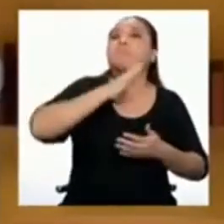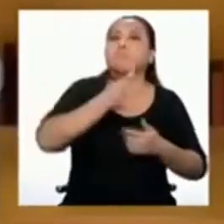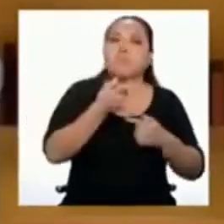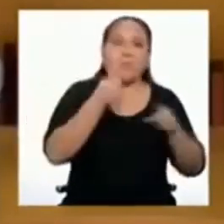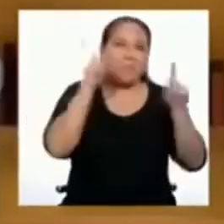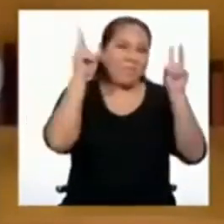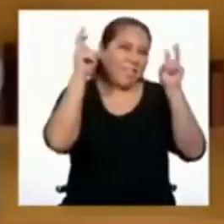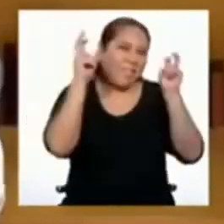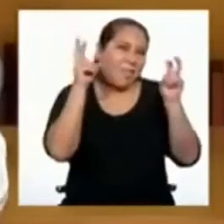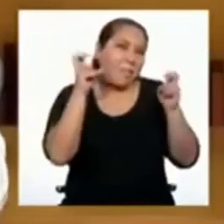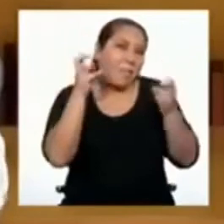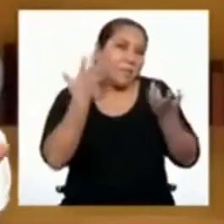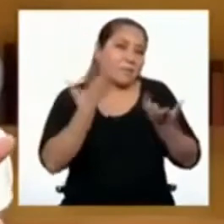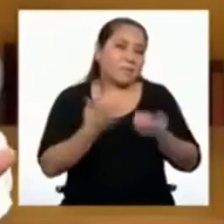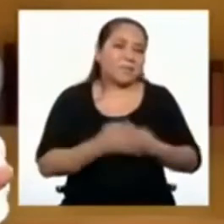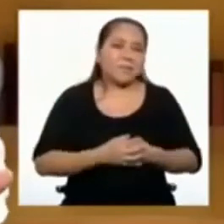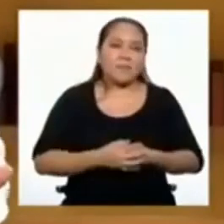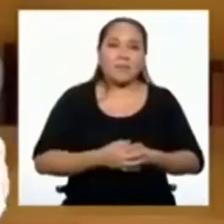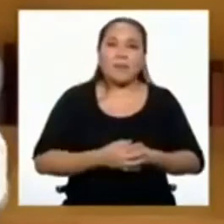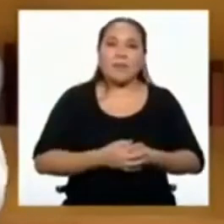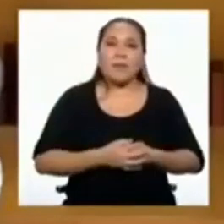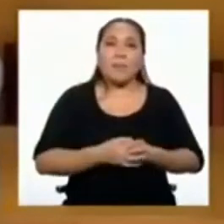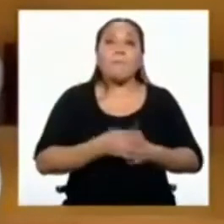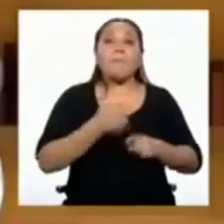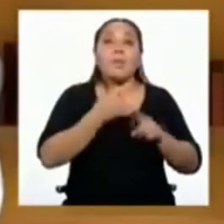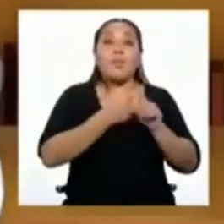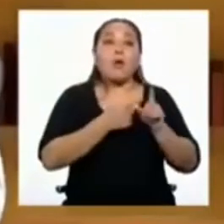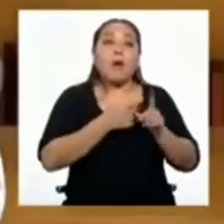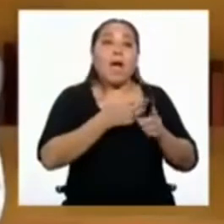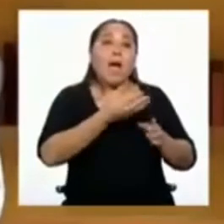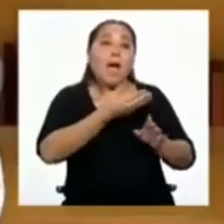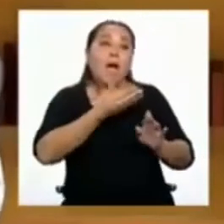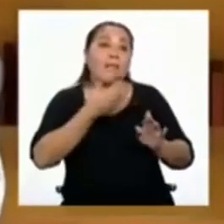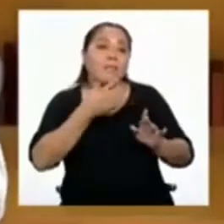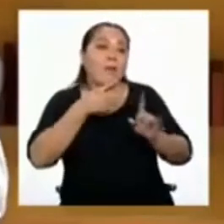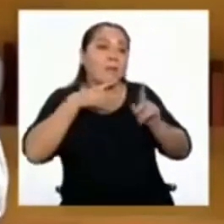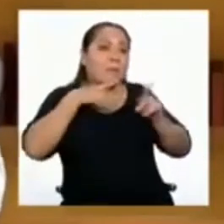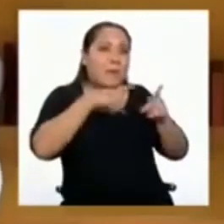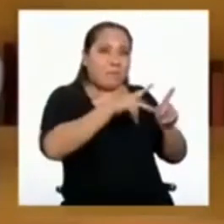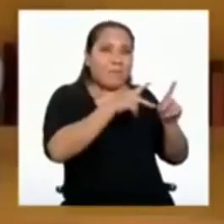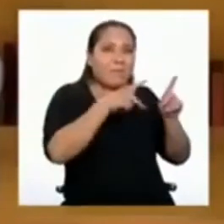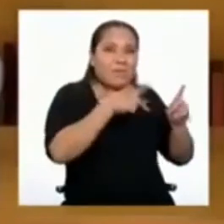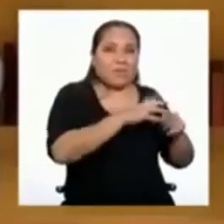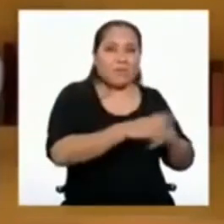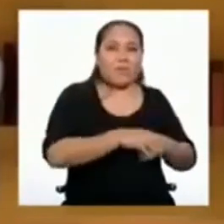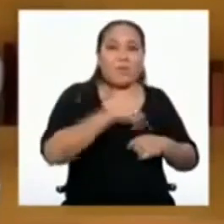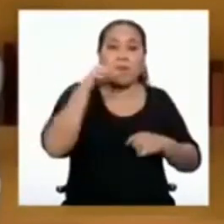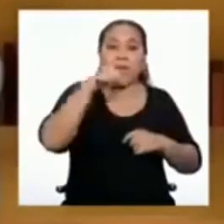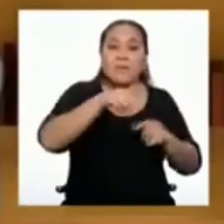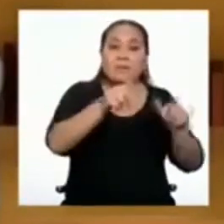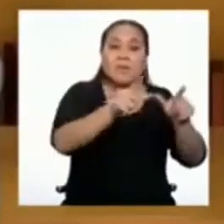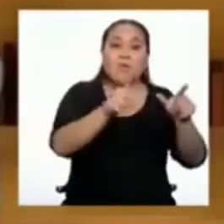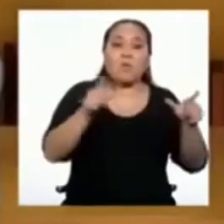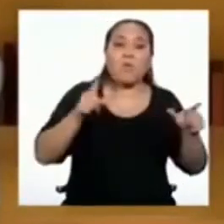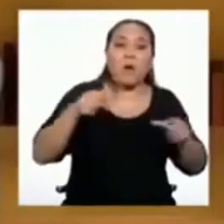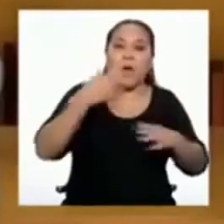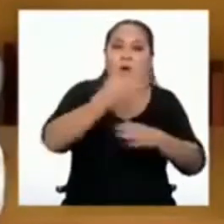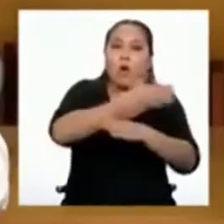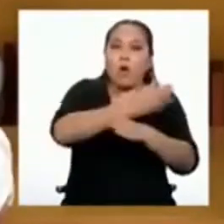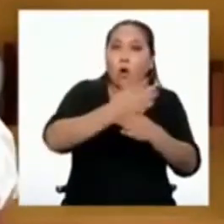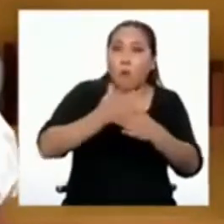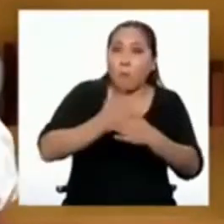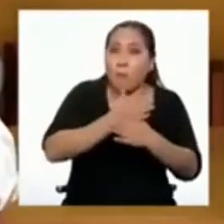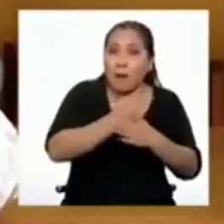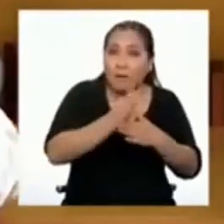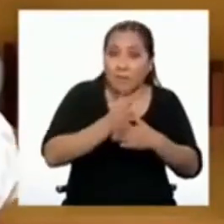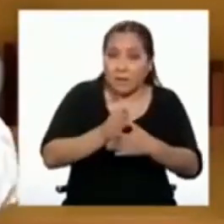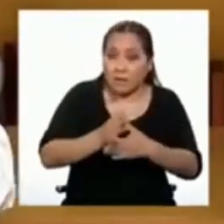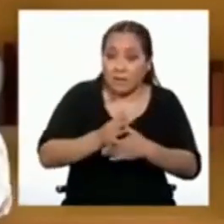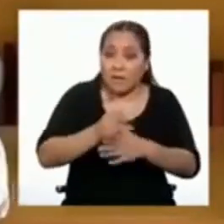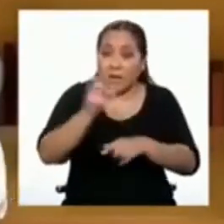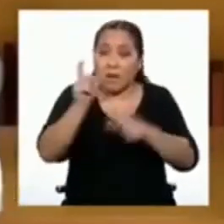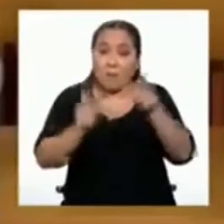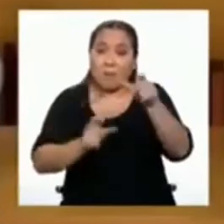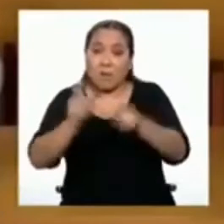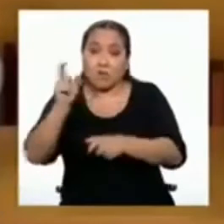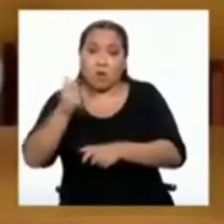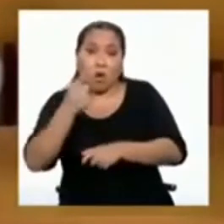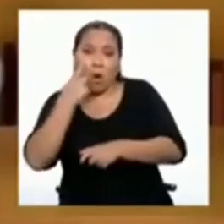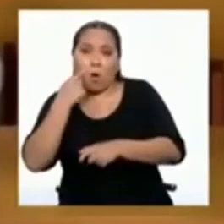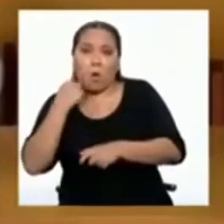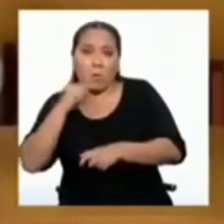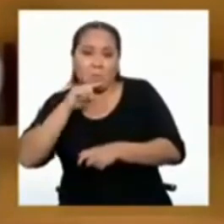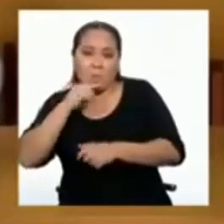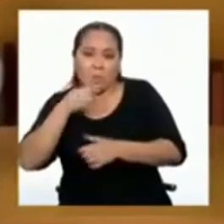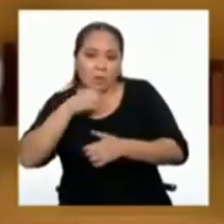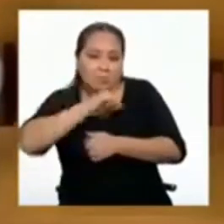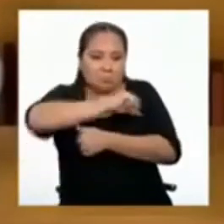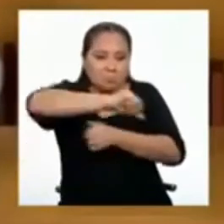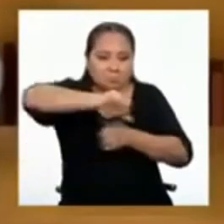asunto público, con la autorización del caso. Además, al ser un espacio compartido y abierto, en el que las y los ciudadanos